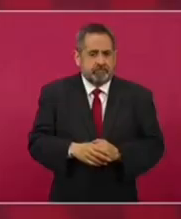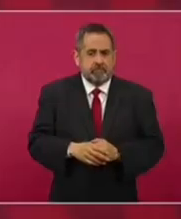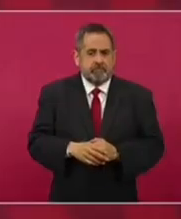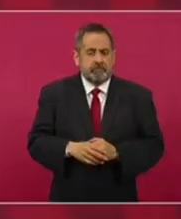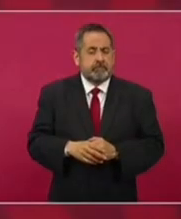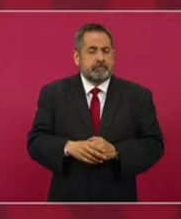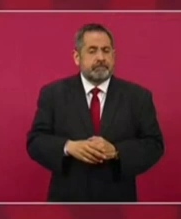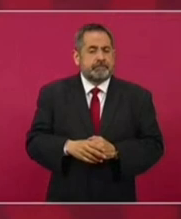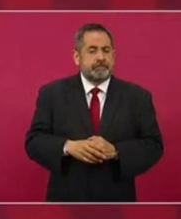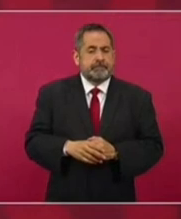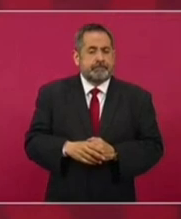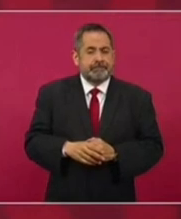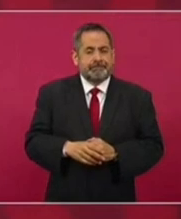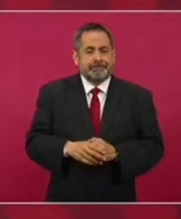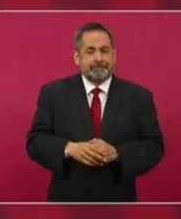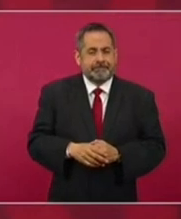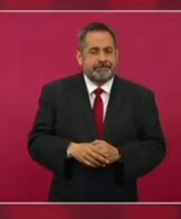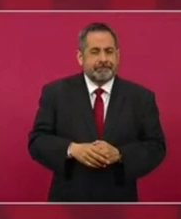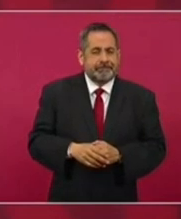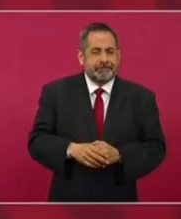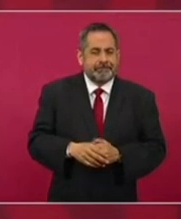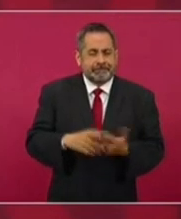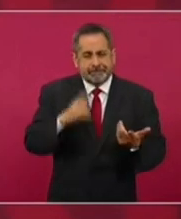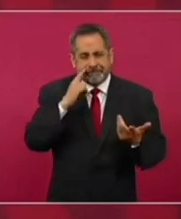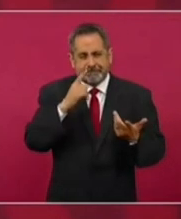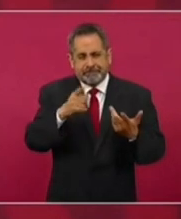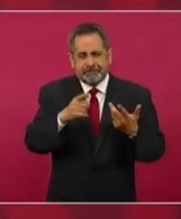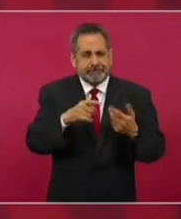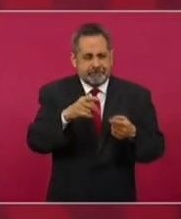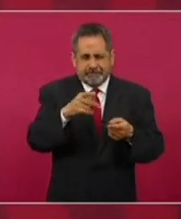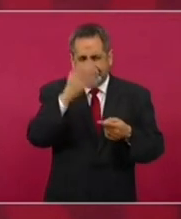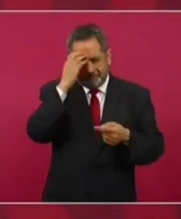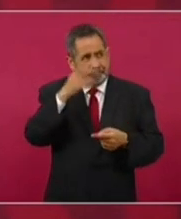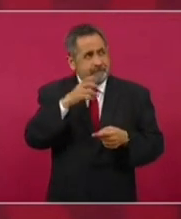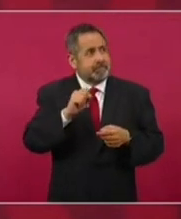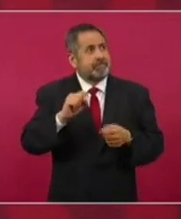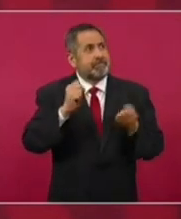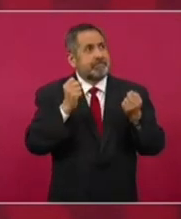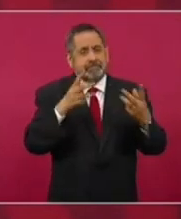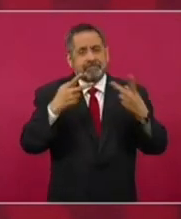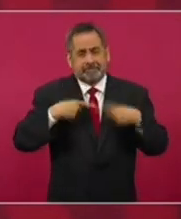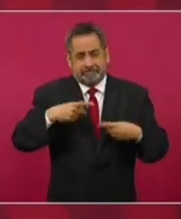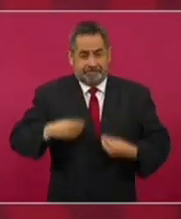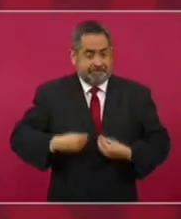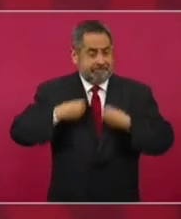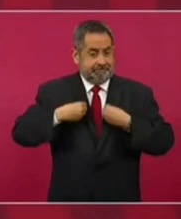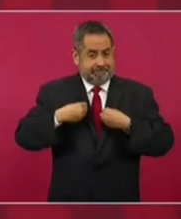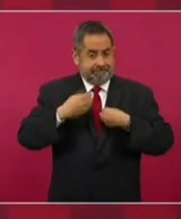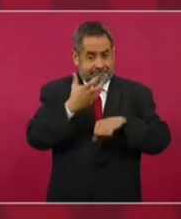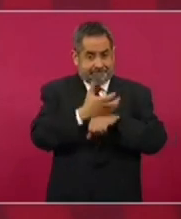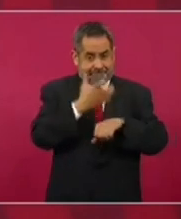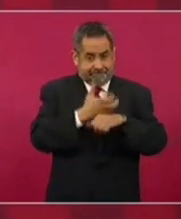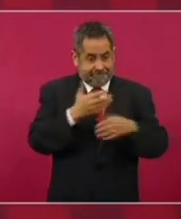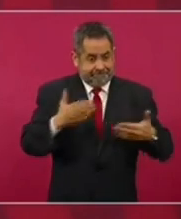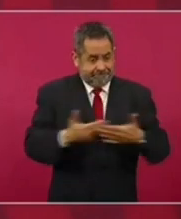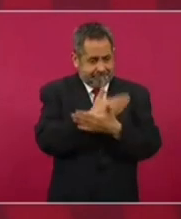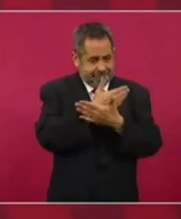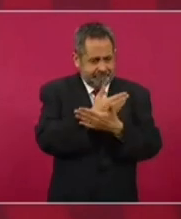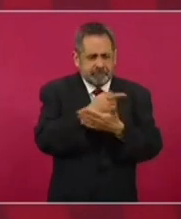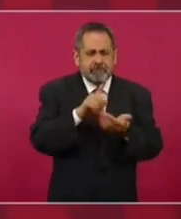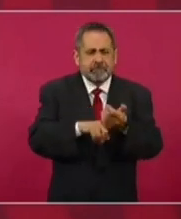Ustedes hacen una revisión de los apellidos de los que viven, que son